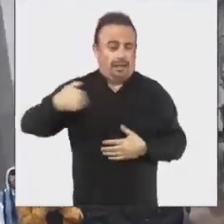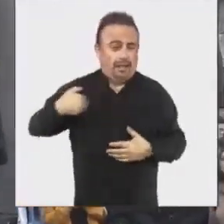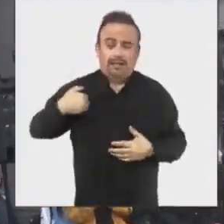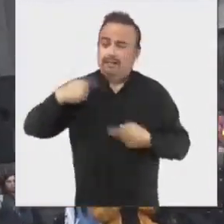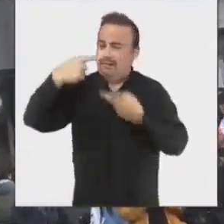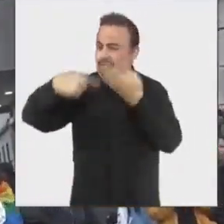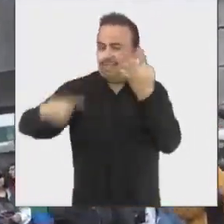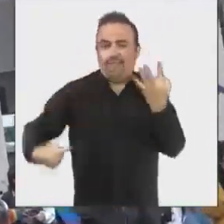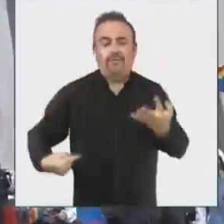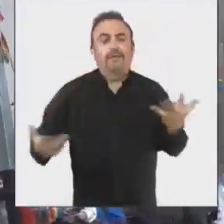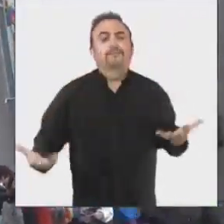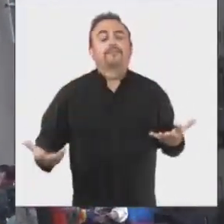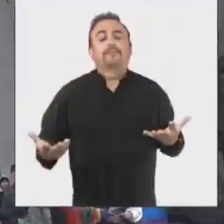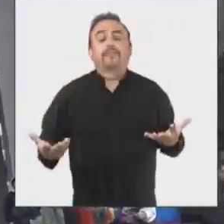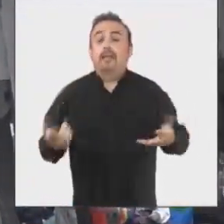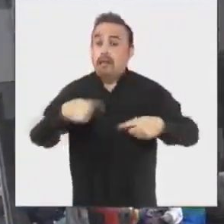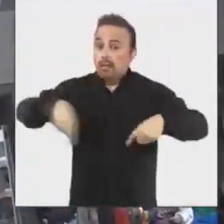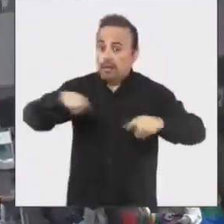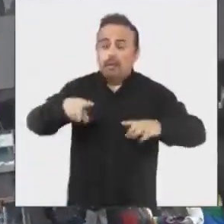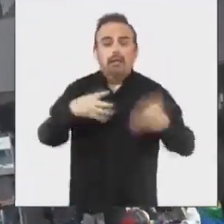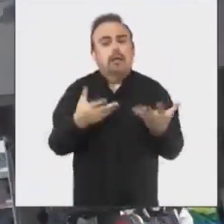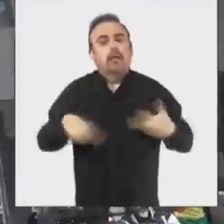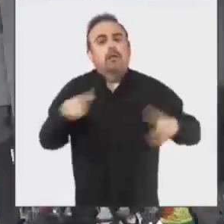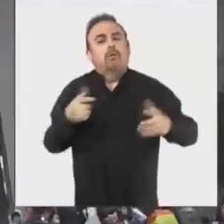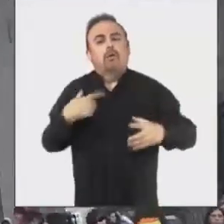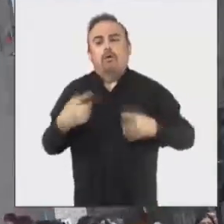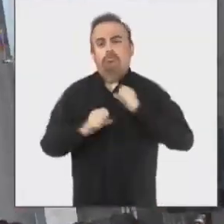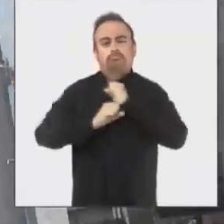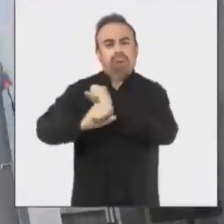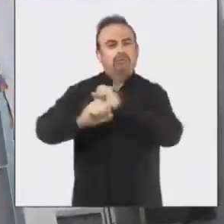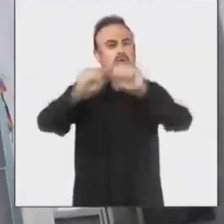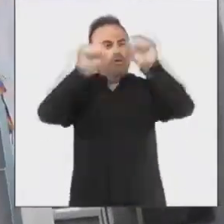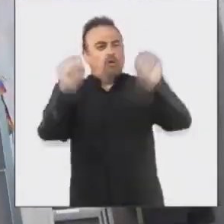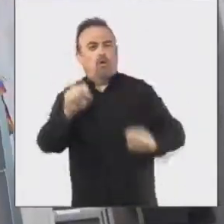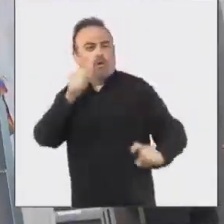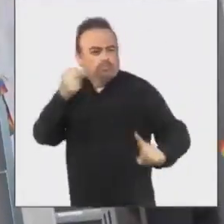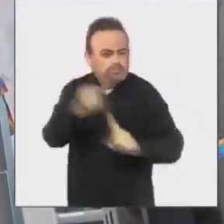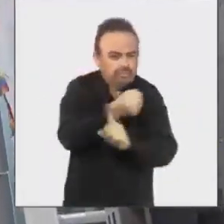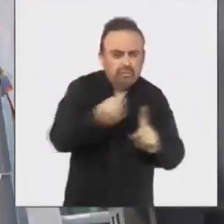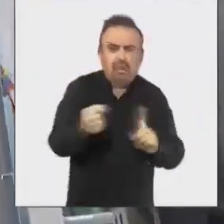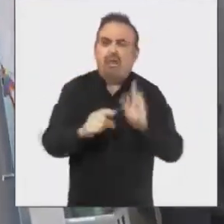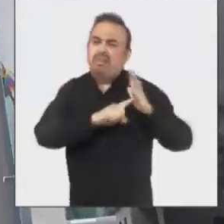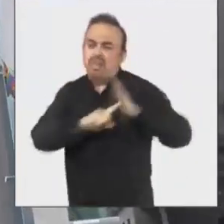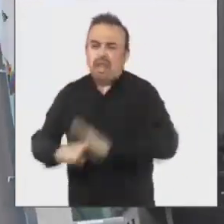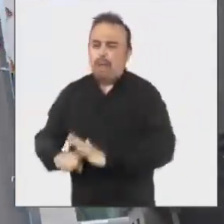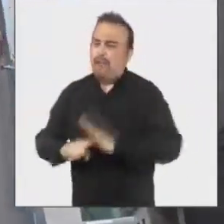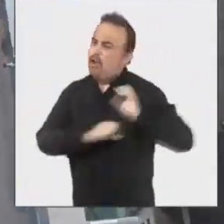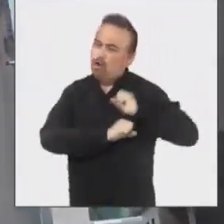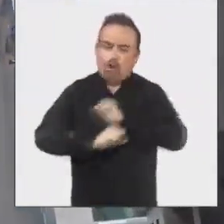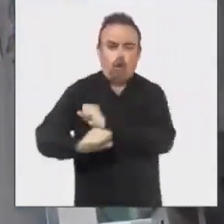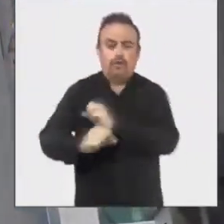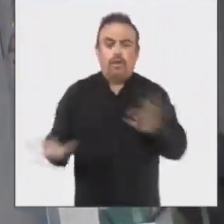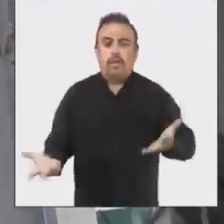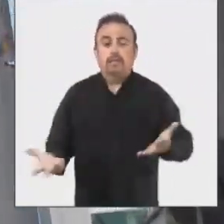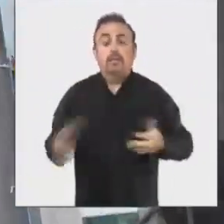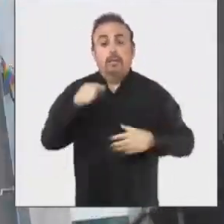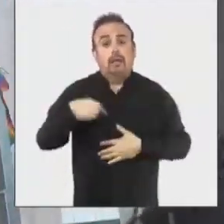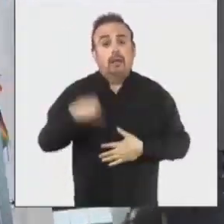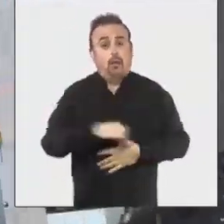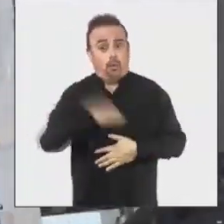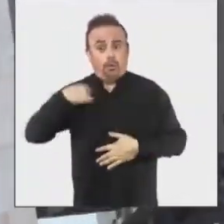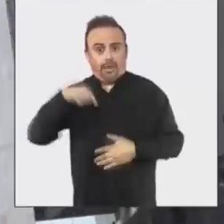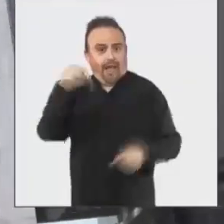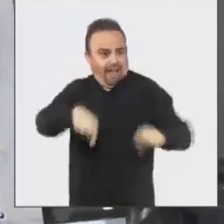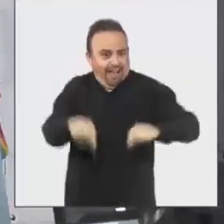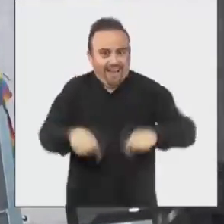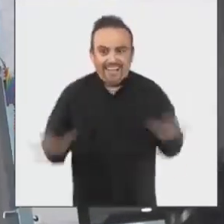asexuales, personas no binarias y más, contra un sistema de persecución y discriminación. Orgulloso de